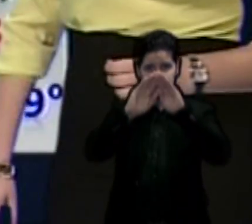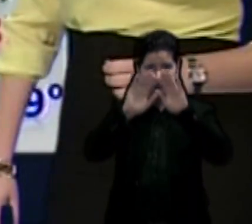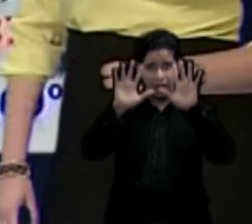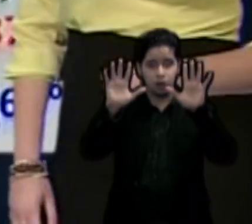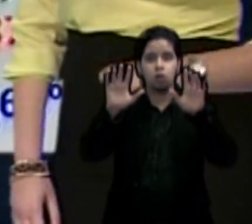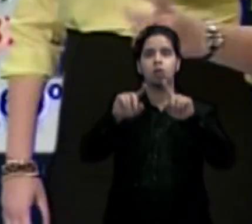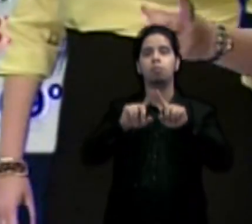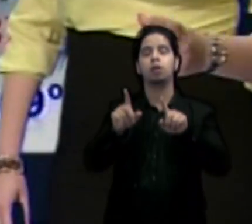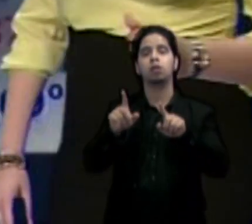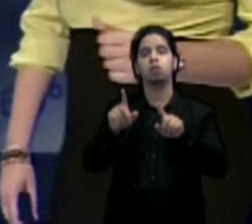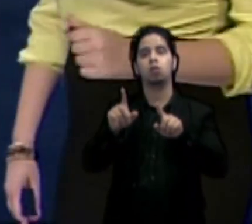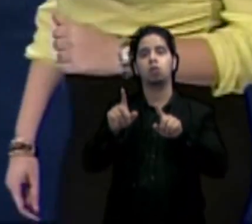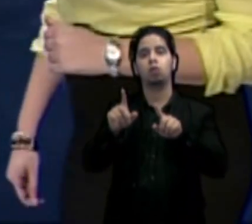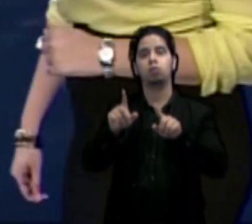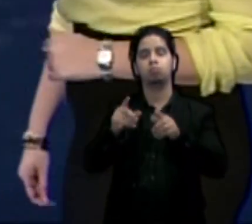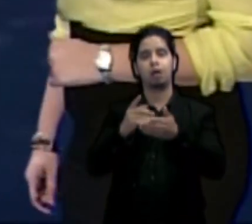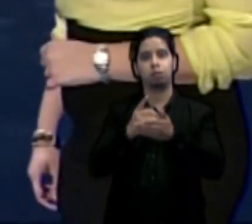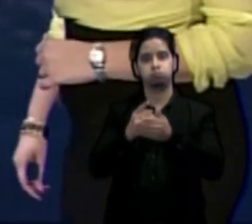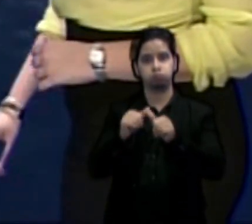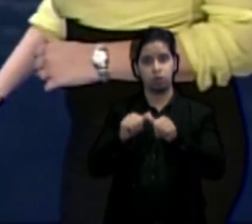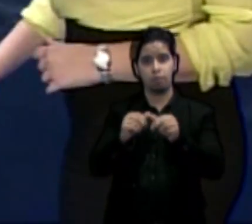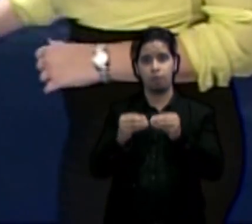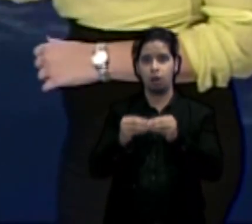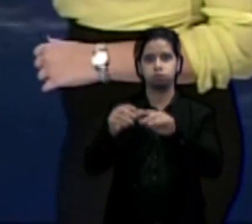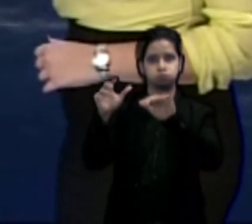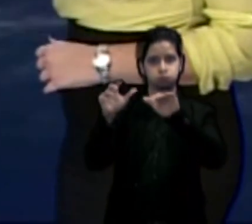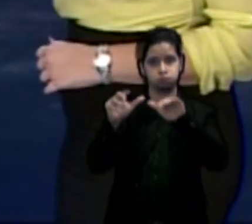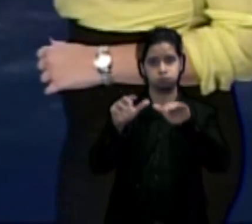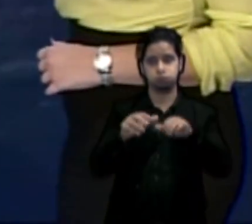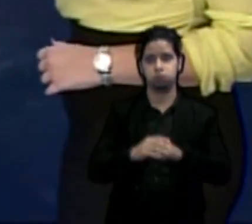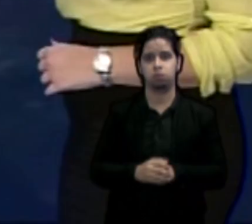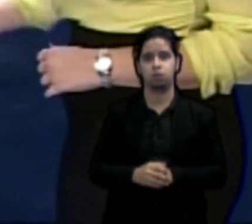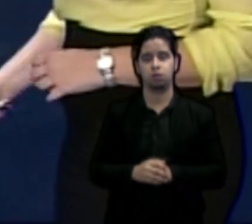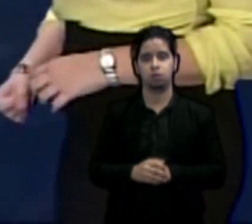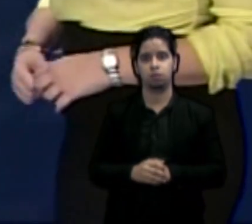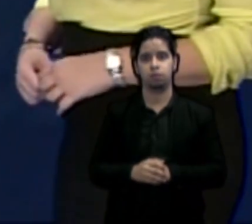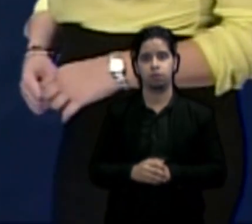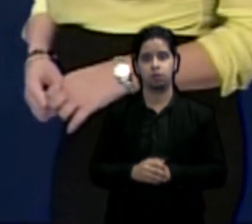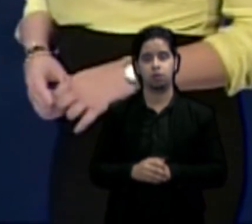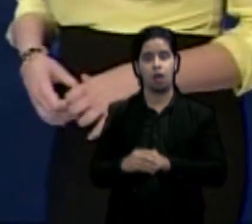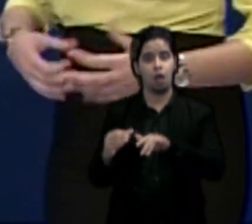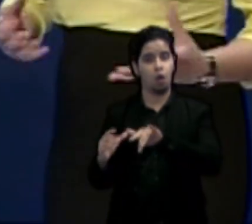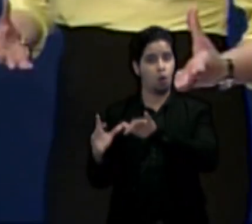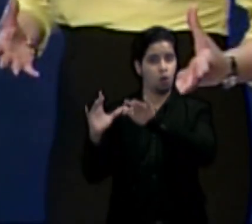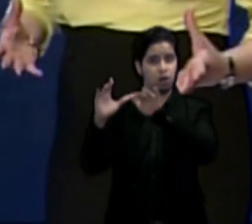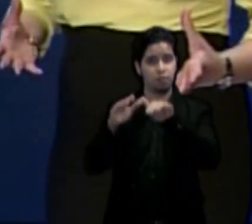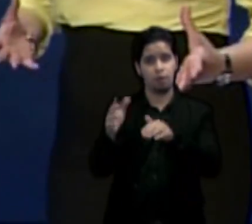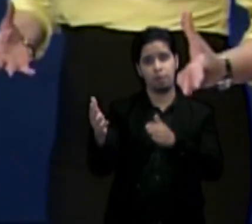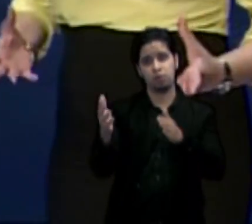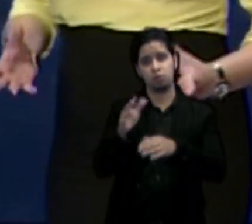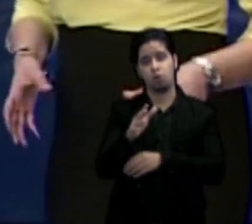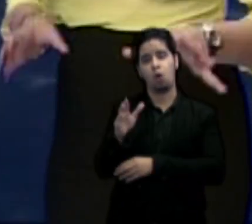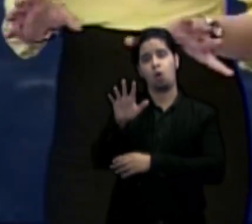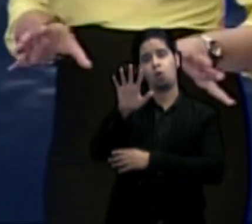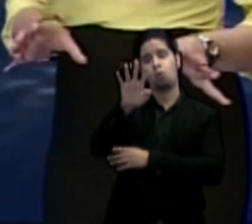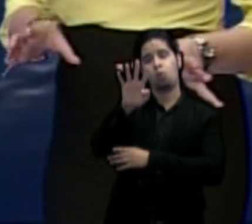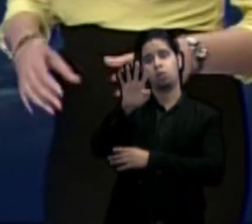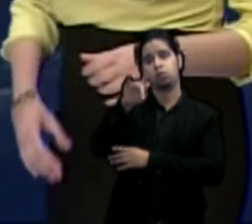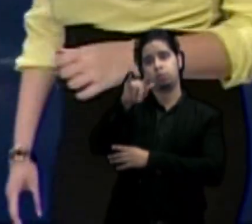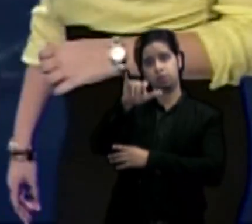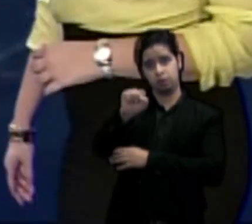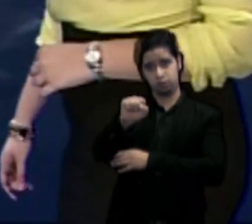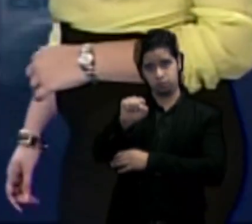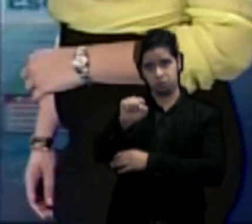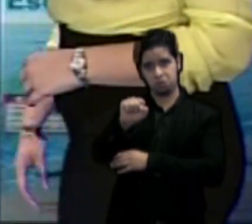con más humedad para más aguaceros. Las olas hoy alcanzan no más de cuatro pies, muy tranquila las condiciones en el mar por el